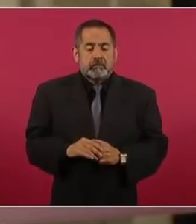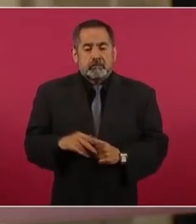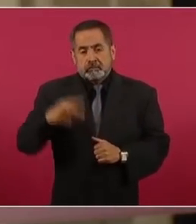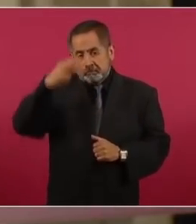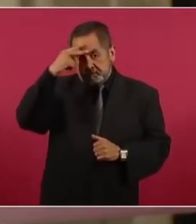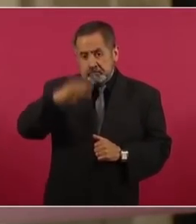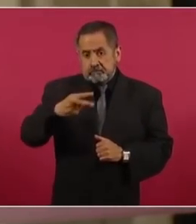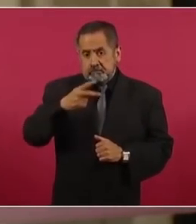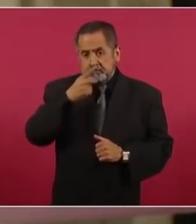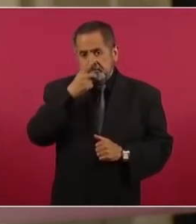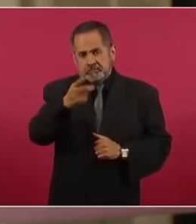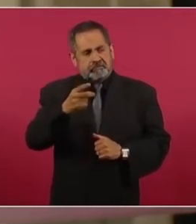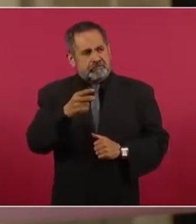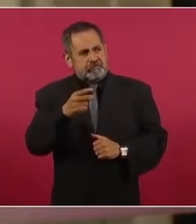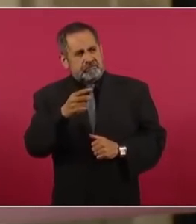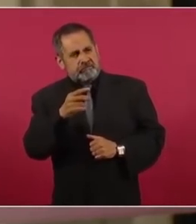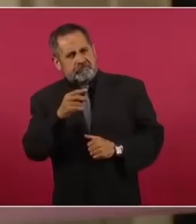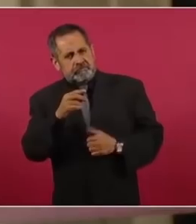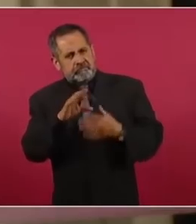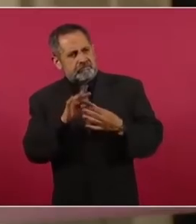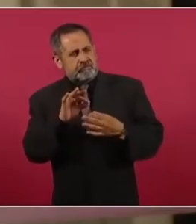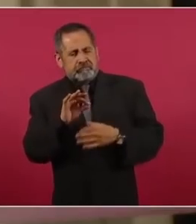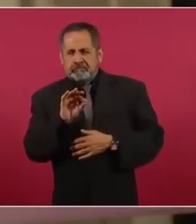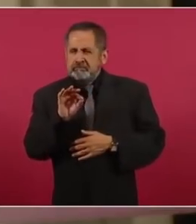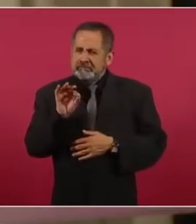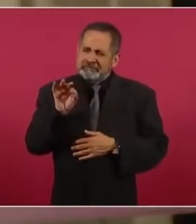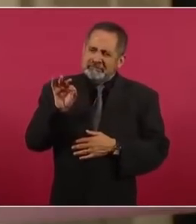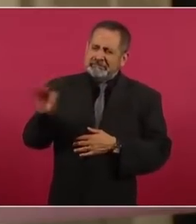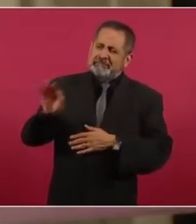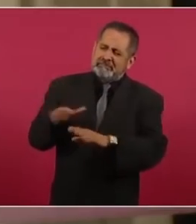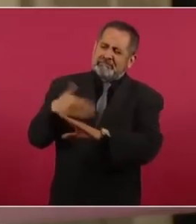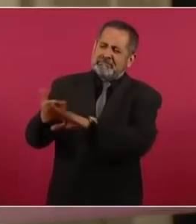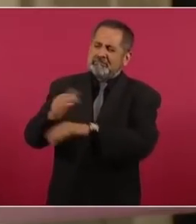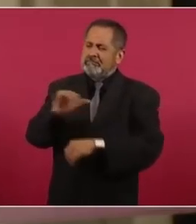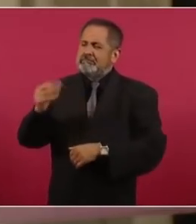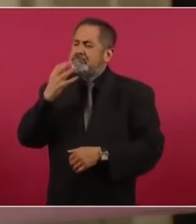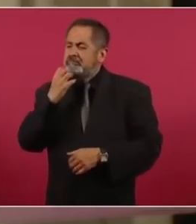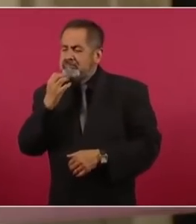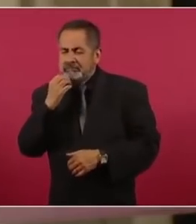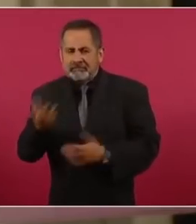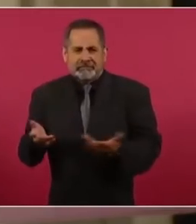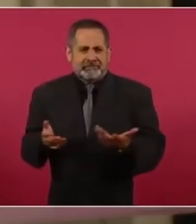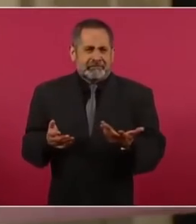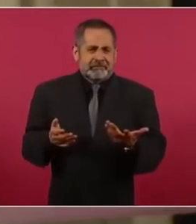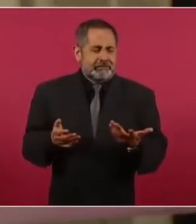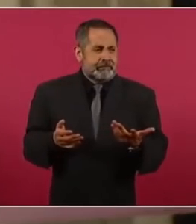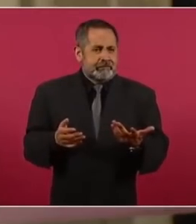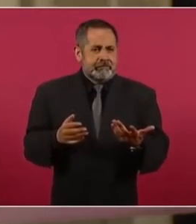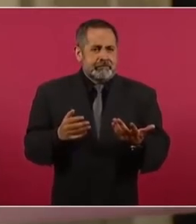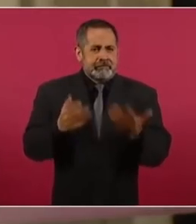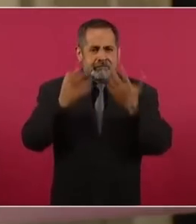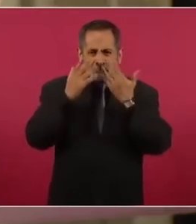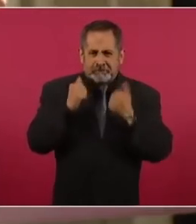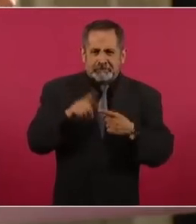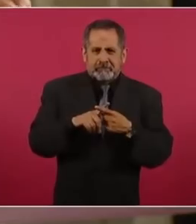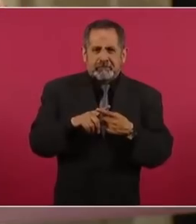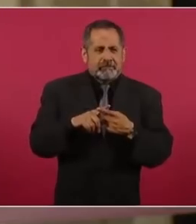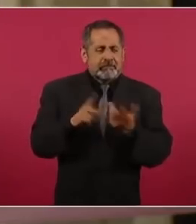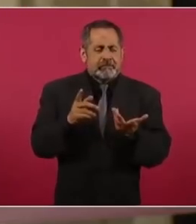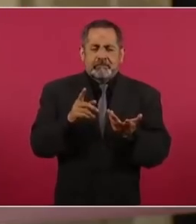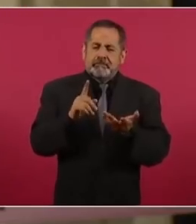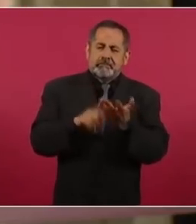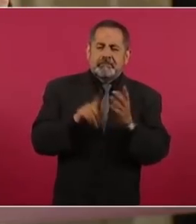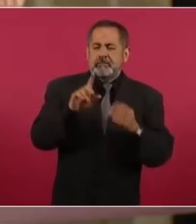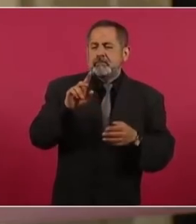México le clavó una espina al corazón de Israel. Y como ya no hay 77, ya no hay no alineados, ya no hay tercer mundo,